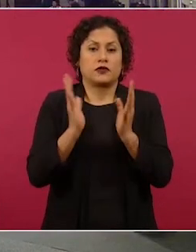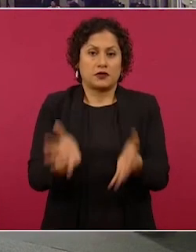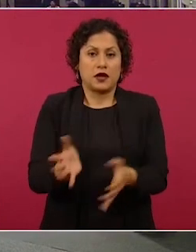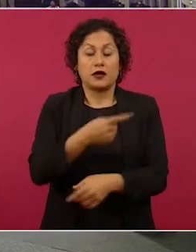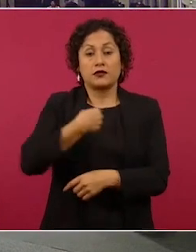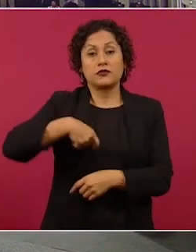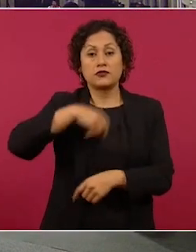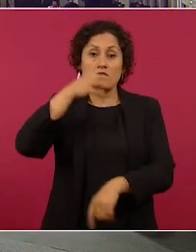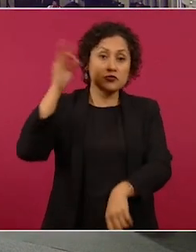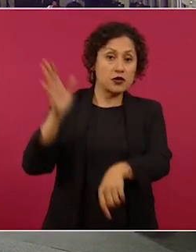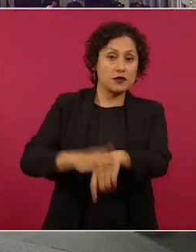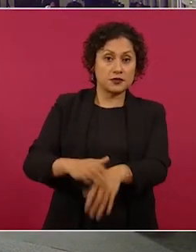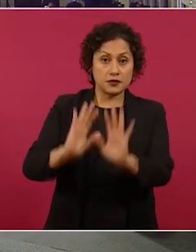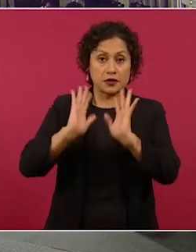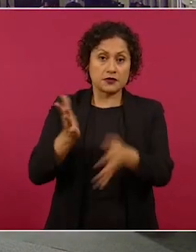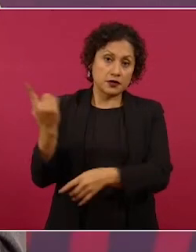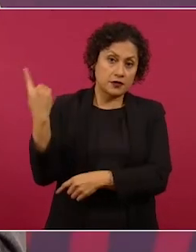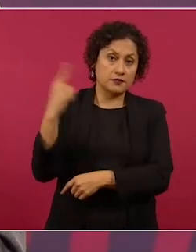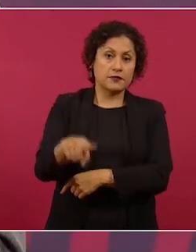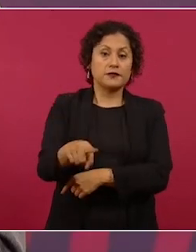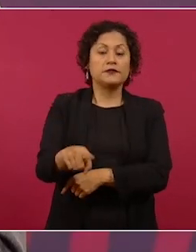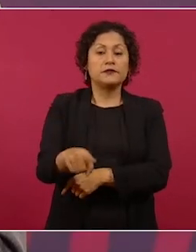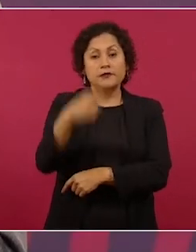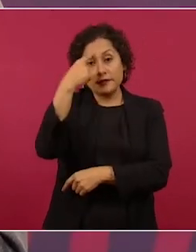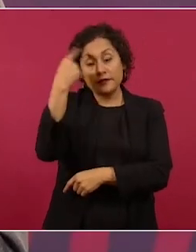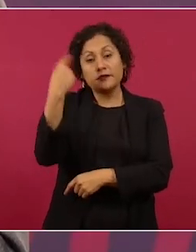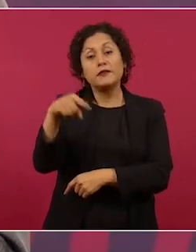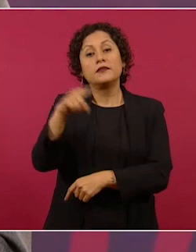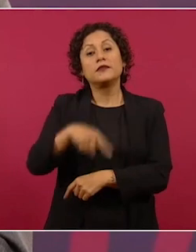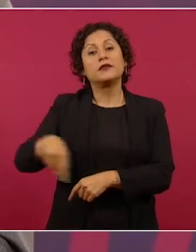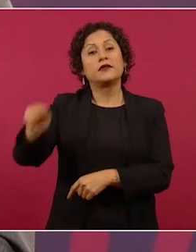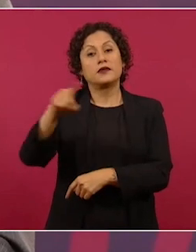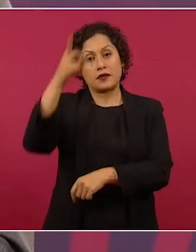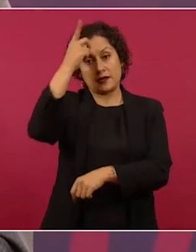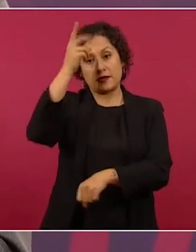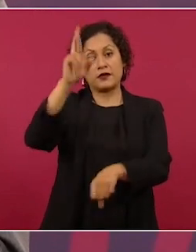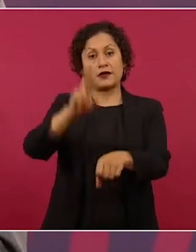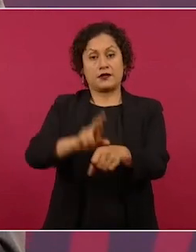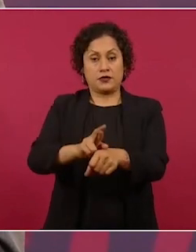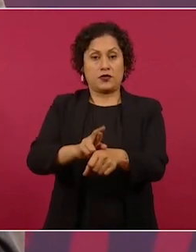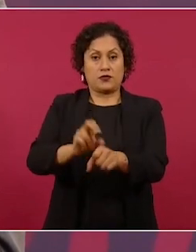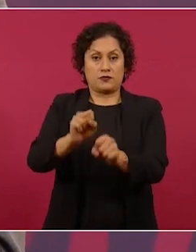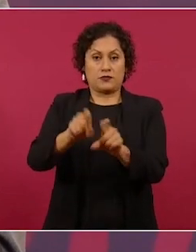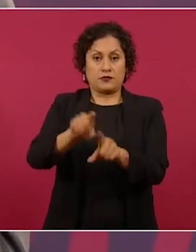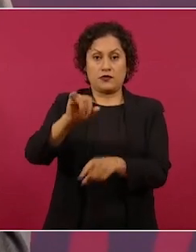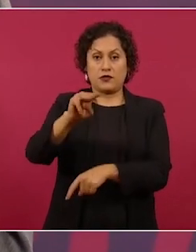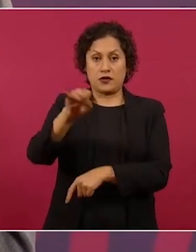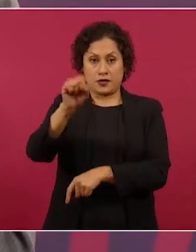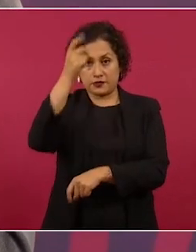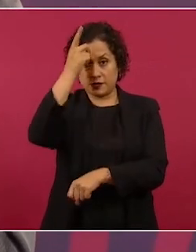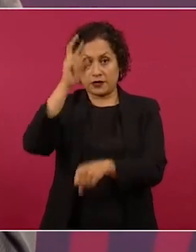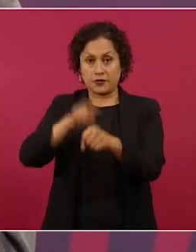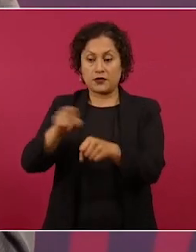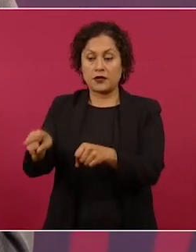con el director del Seguro Social, con SOE, pero es un